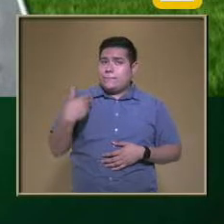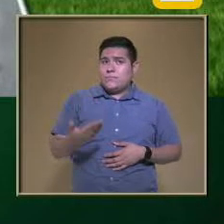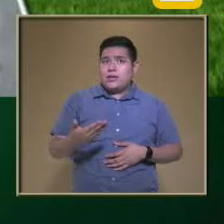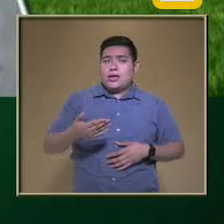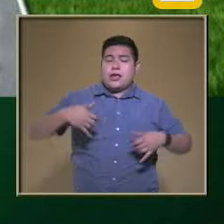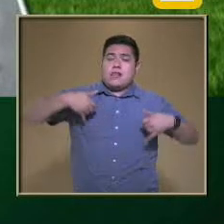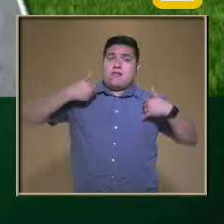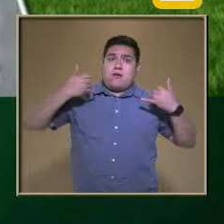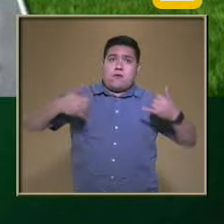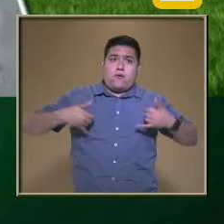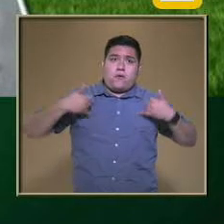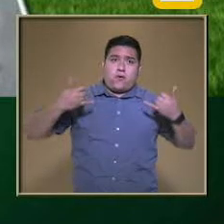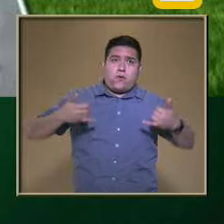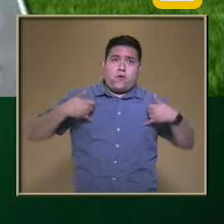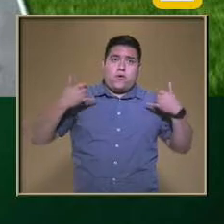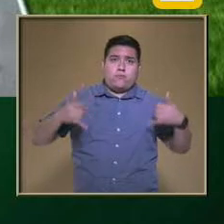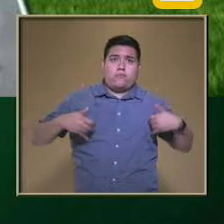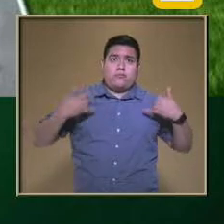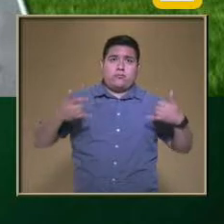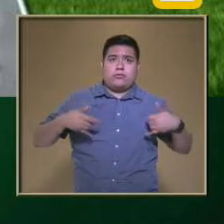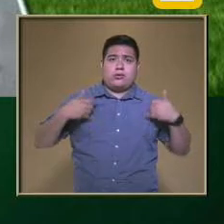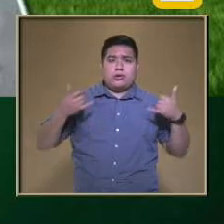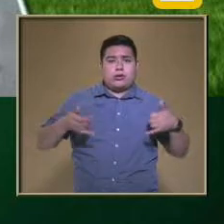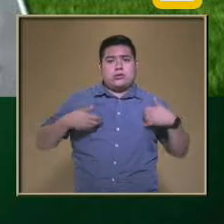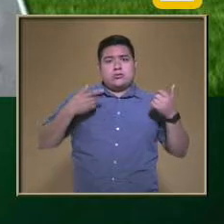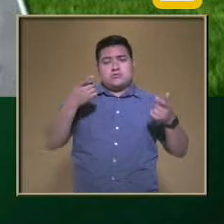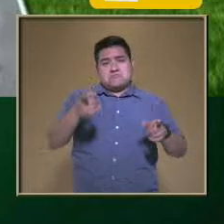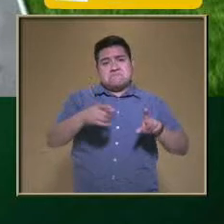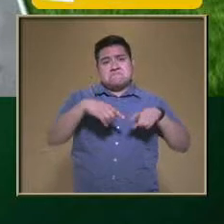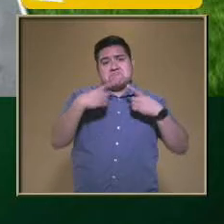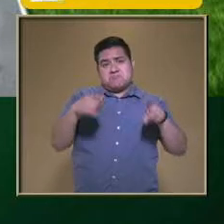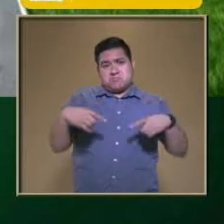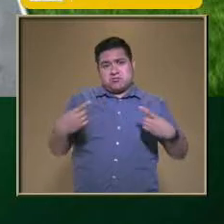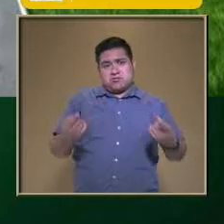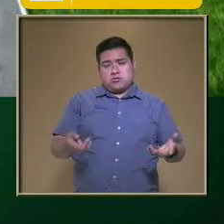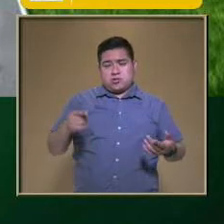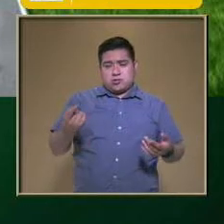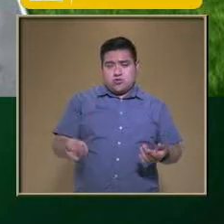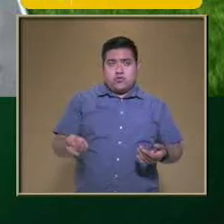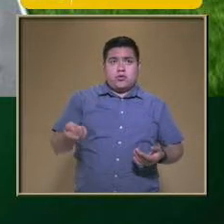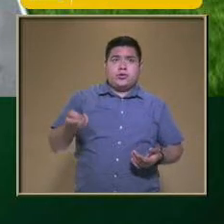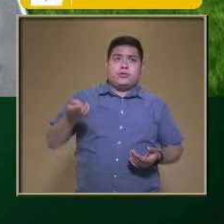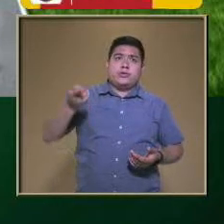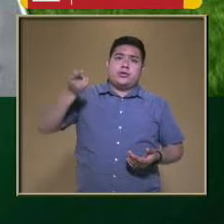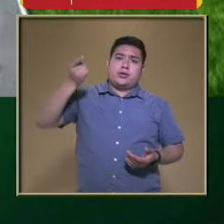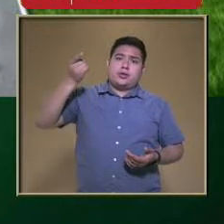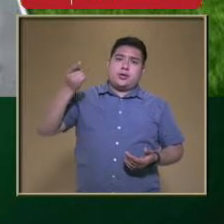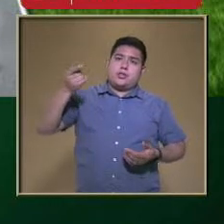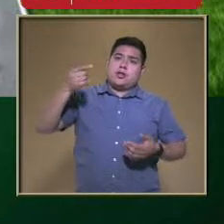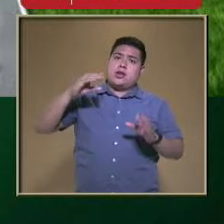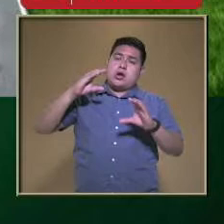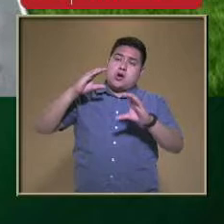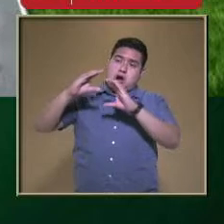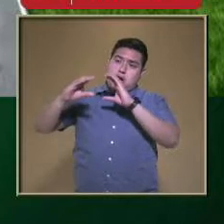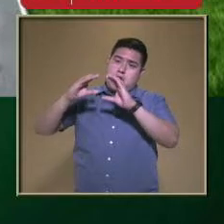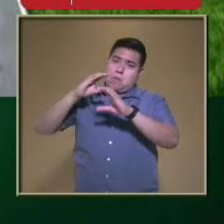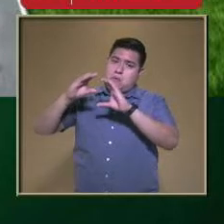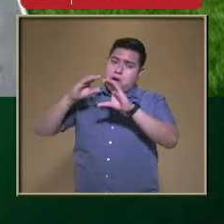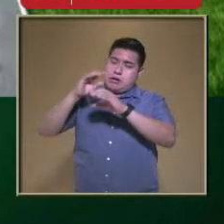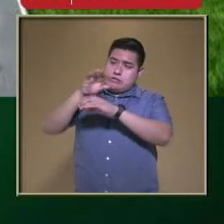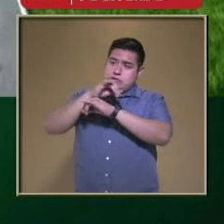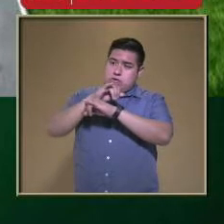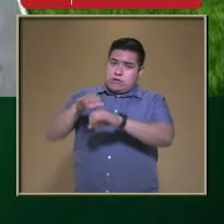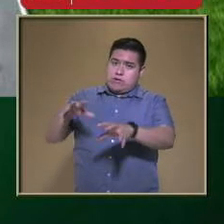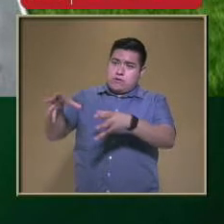adolescencia Que estás teniendo Mucho desarrollo Que estás recibiendo Mucha información De los medios De la